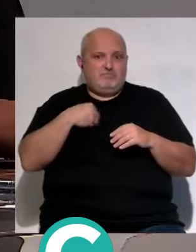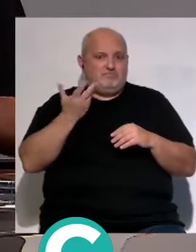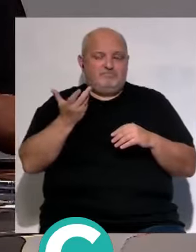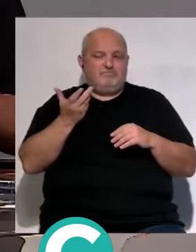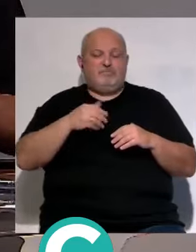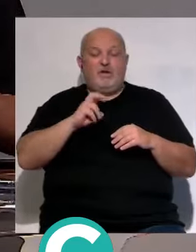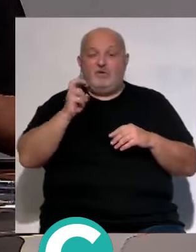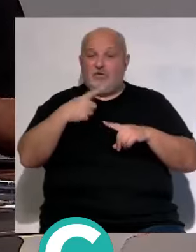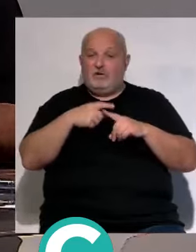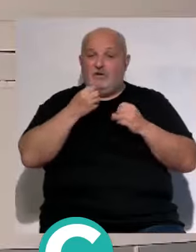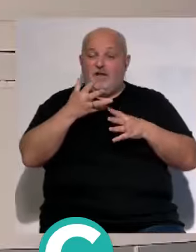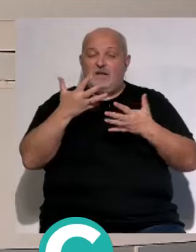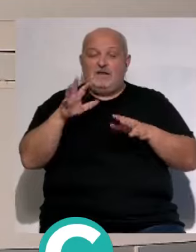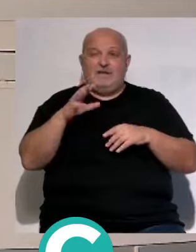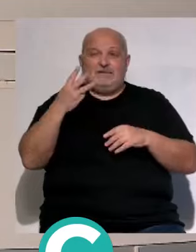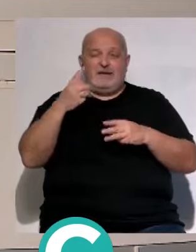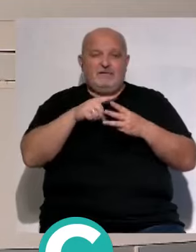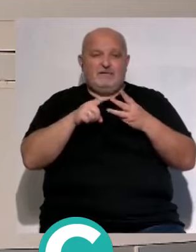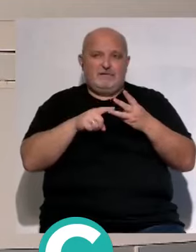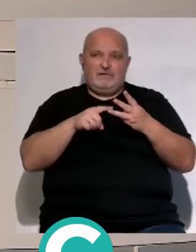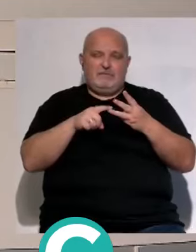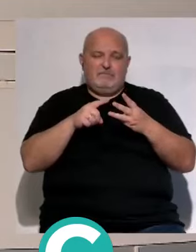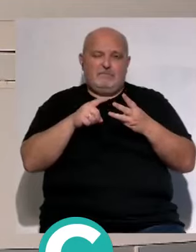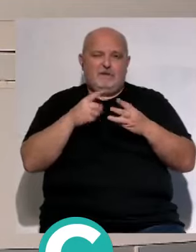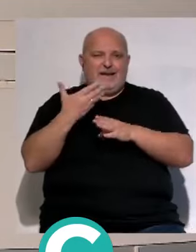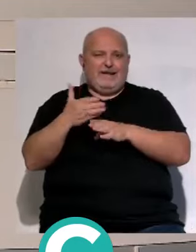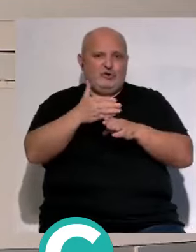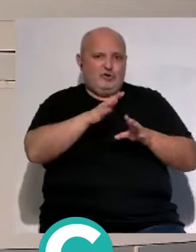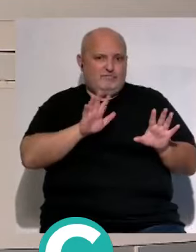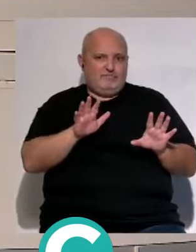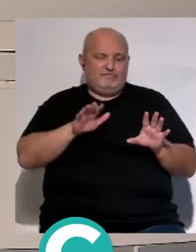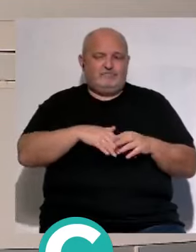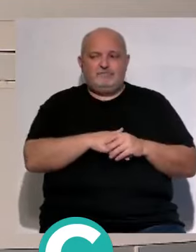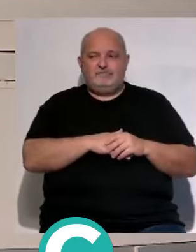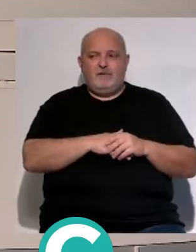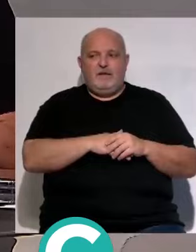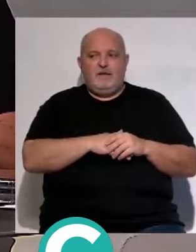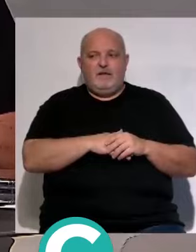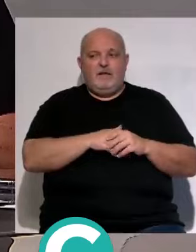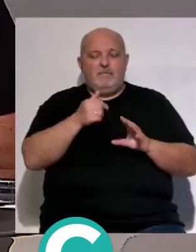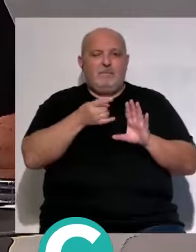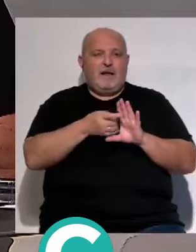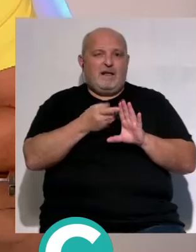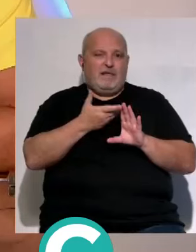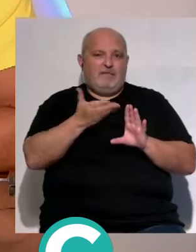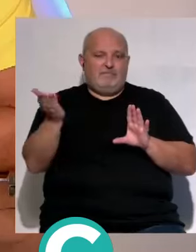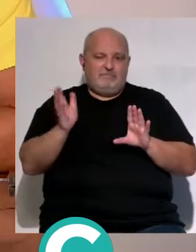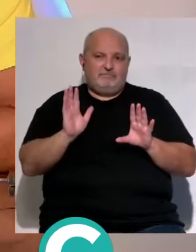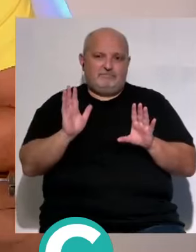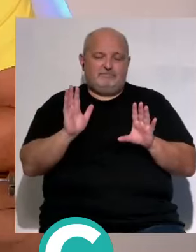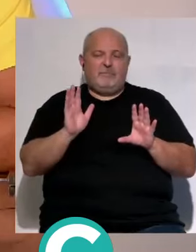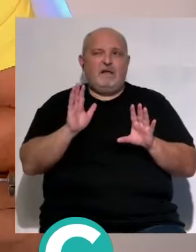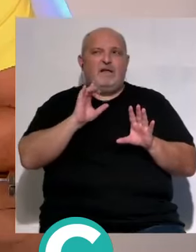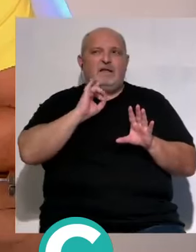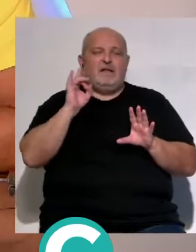también te digo una cosa a lo mejor con tres detallitos ha estado muy por encima del resto hombre hombre más calidad que toda la plantilla ¿qué